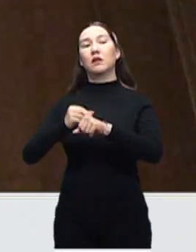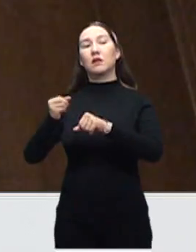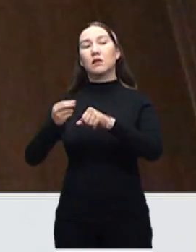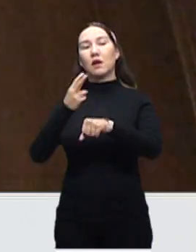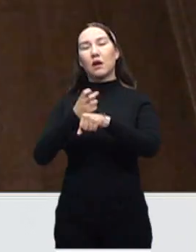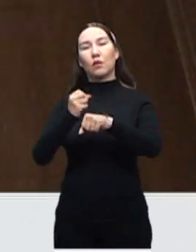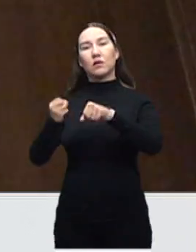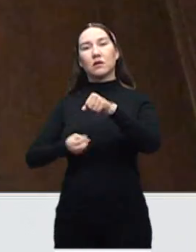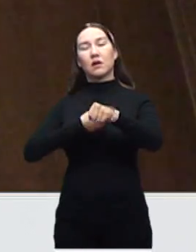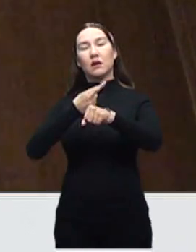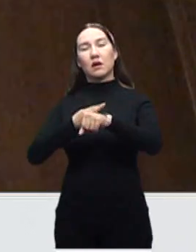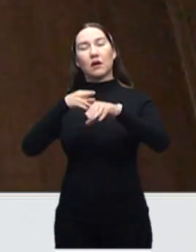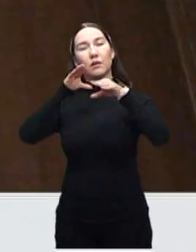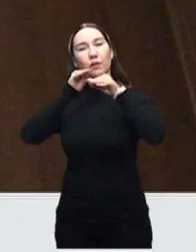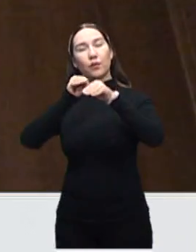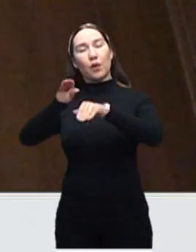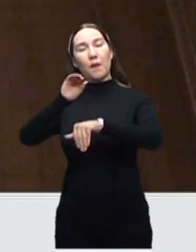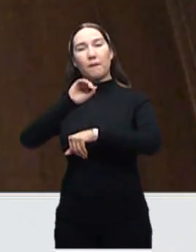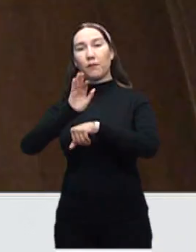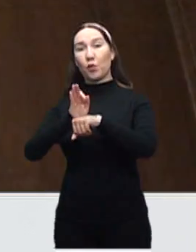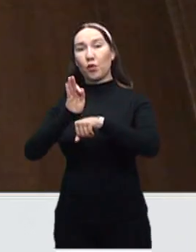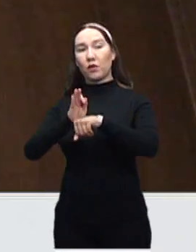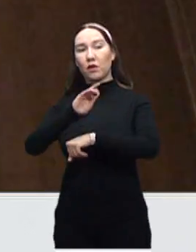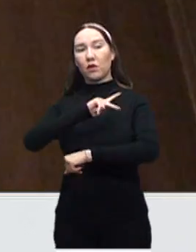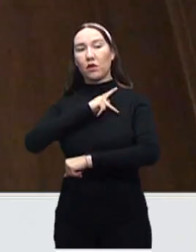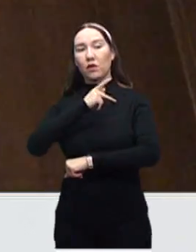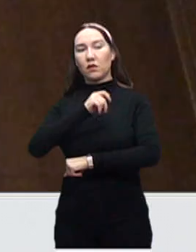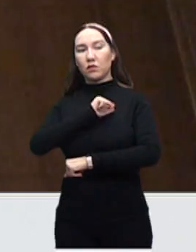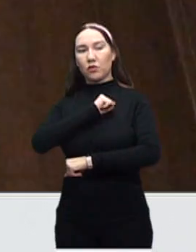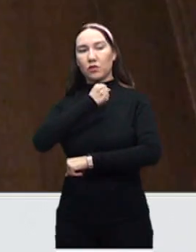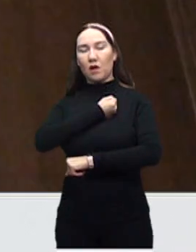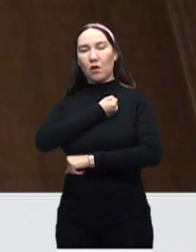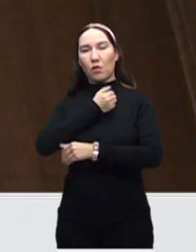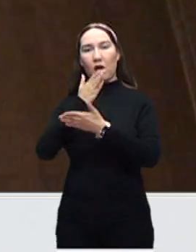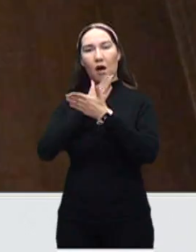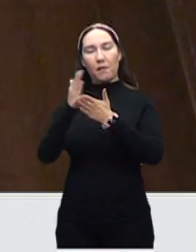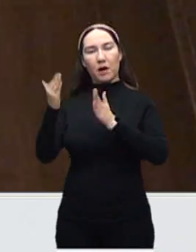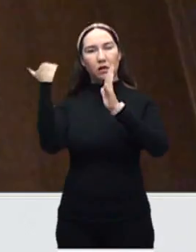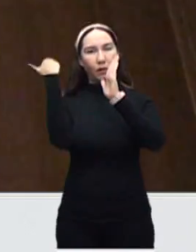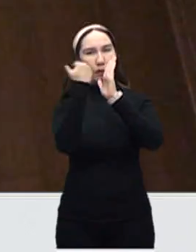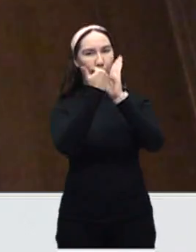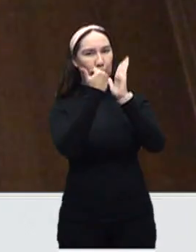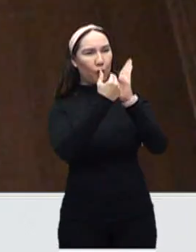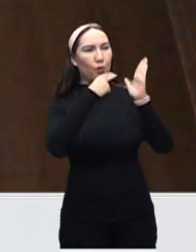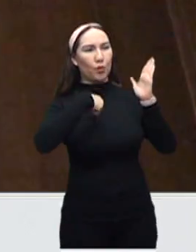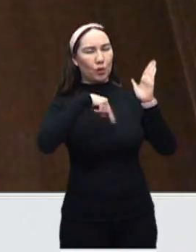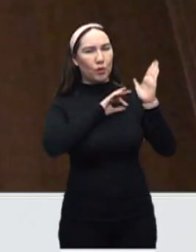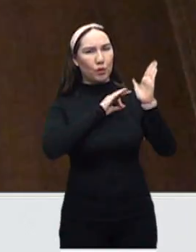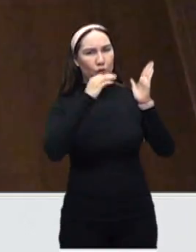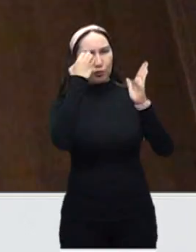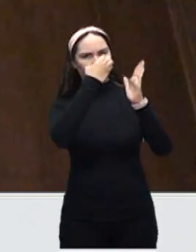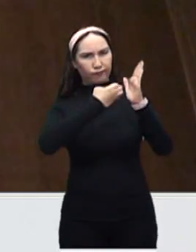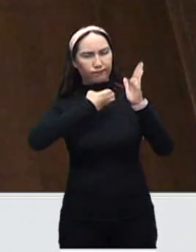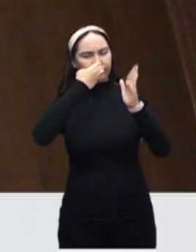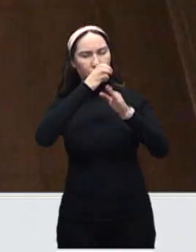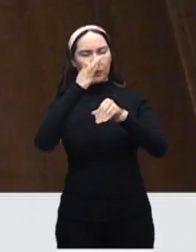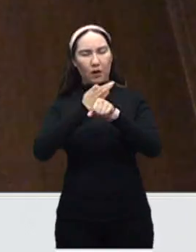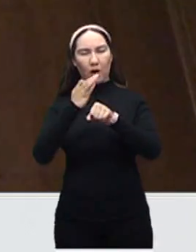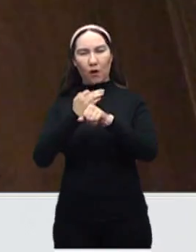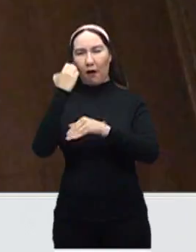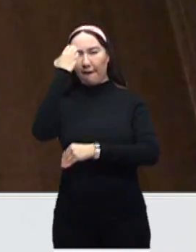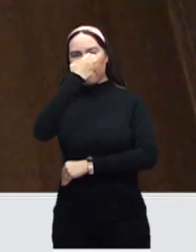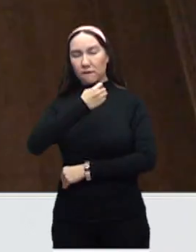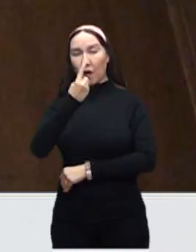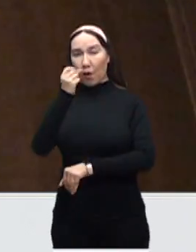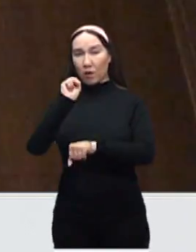El resto de los indicadores nosotros los podemos tener sin ningún problema, se está haciendo una evaluación semanal y